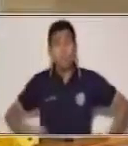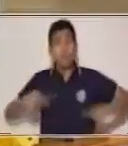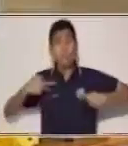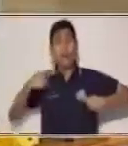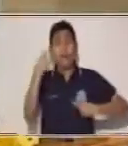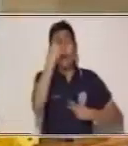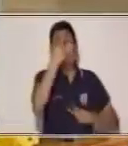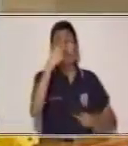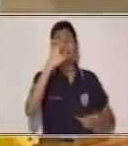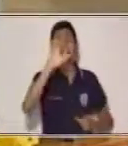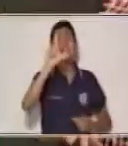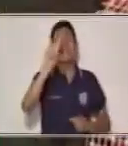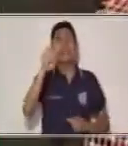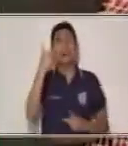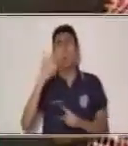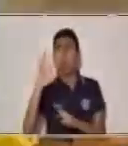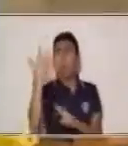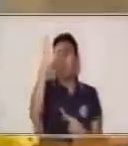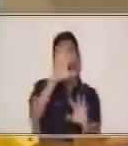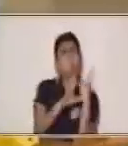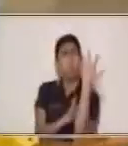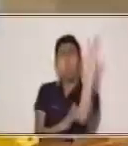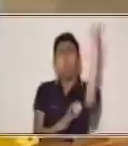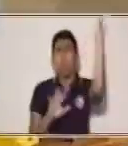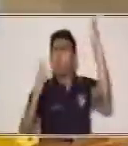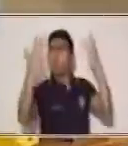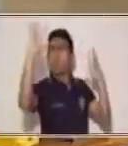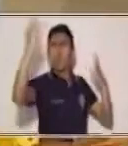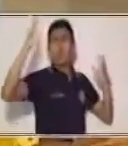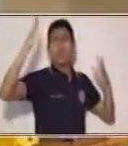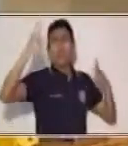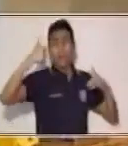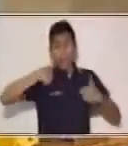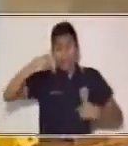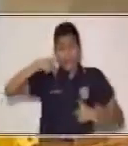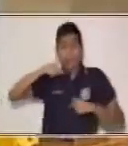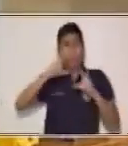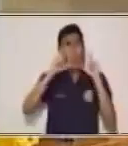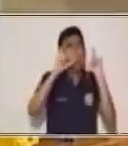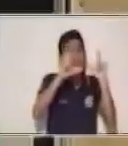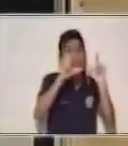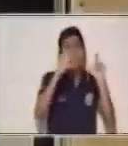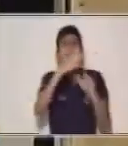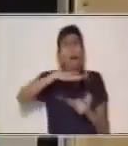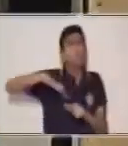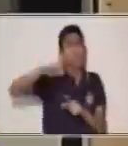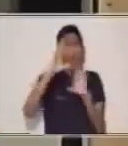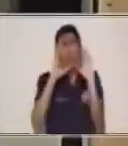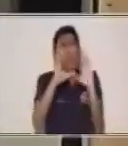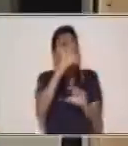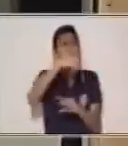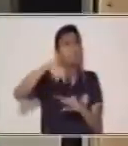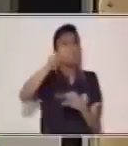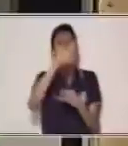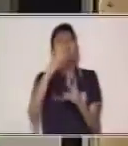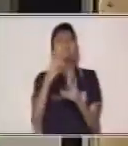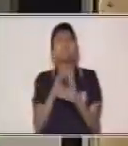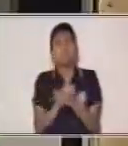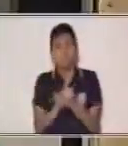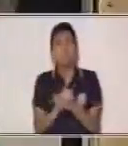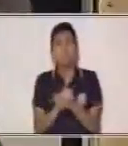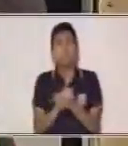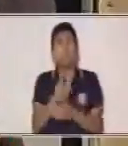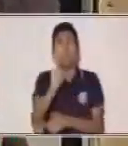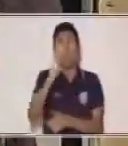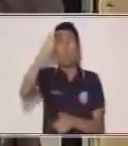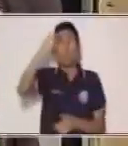y siempre vigilaba que cada uno cuidara la naturaleza. Un día fue a la oficina de